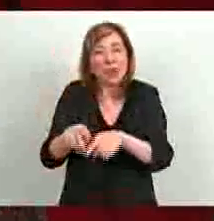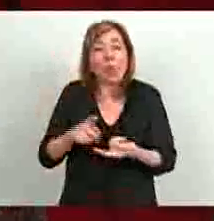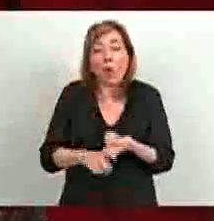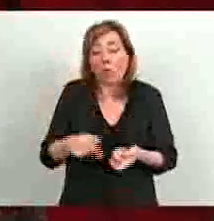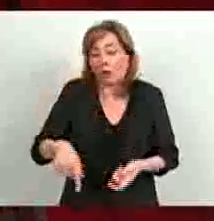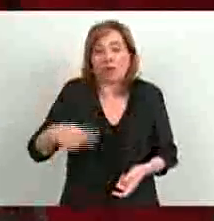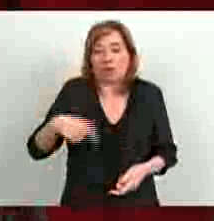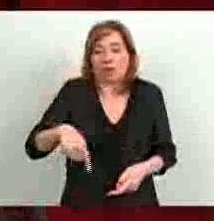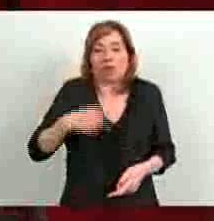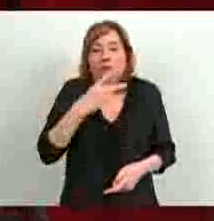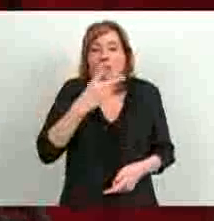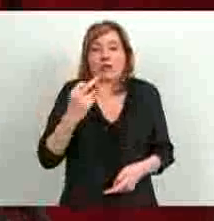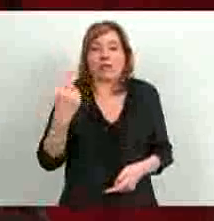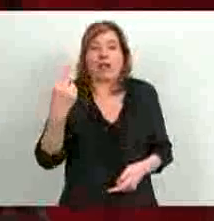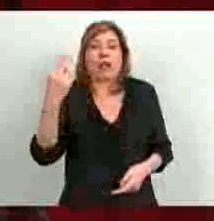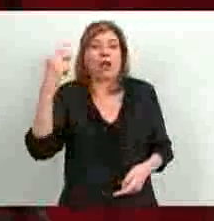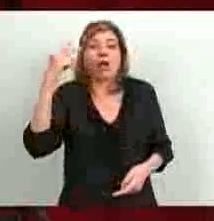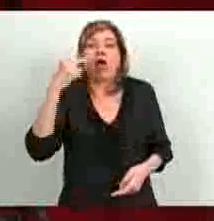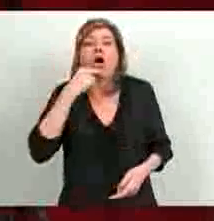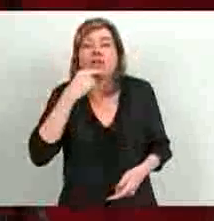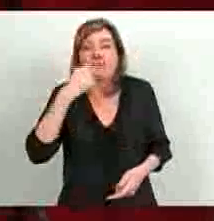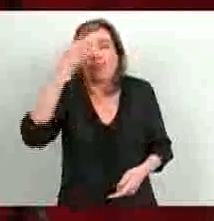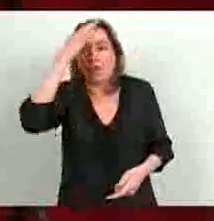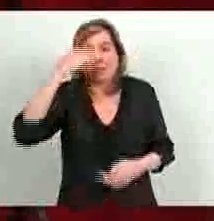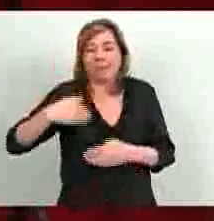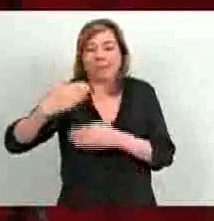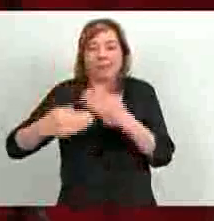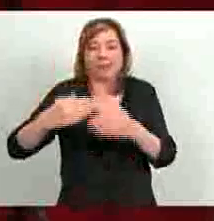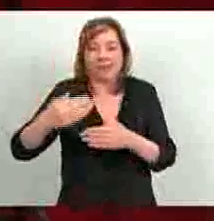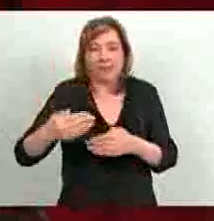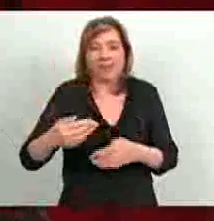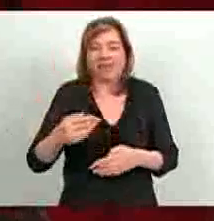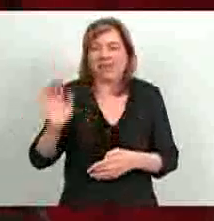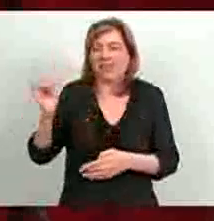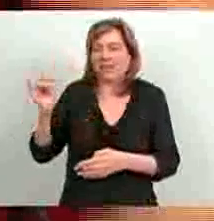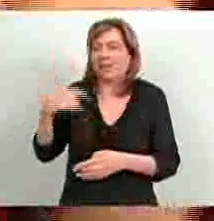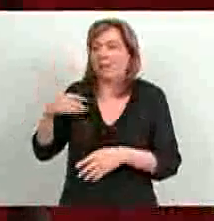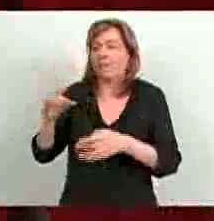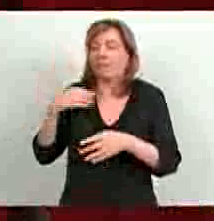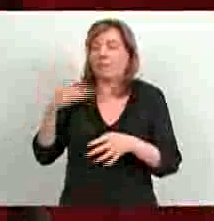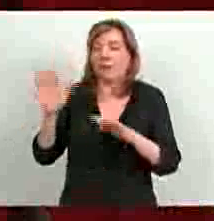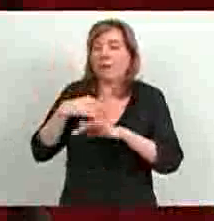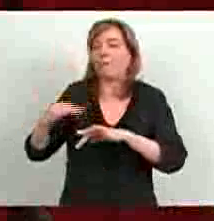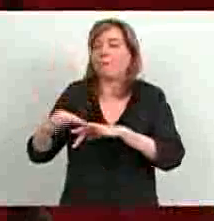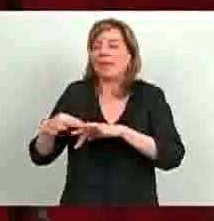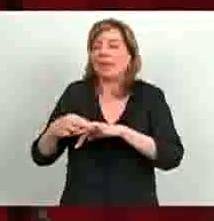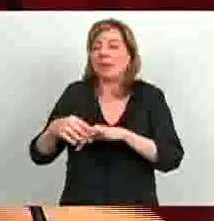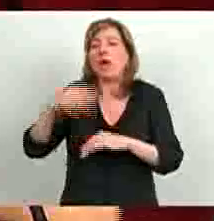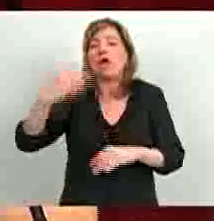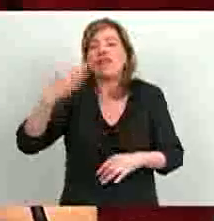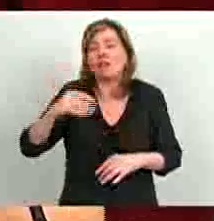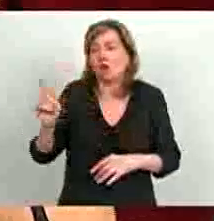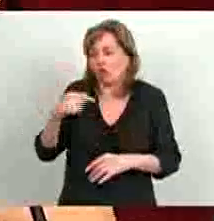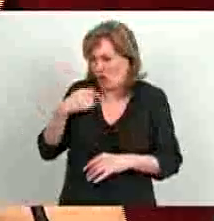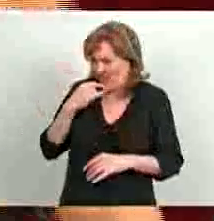vivimos en el siglo XXI y fundamentalmente tenemos igualitaria. Bueno, por conveniencia te digo obligatorio